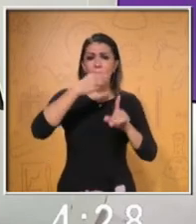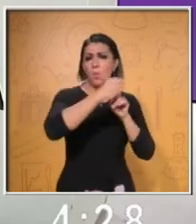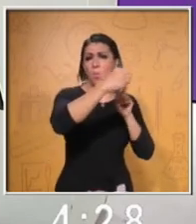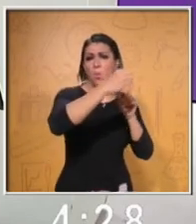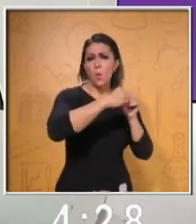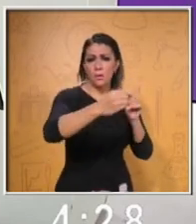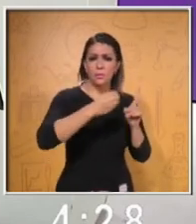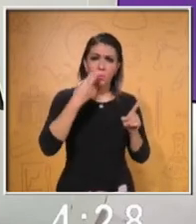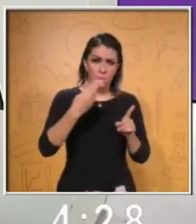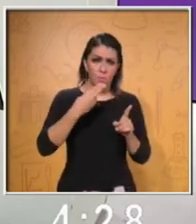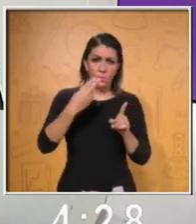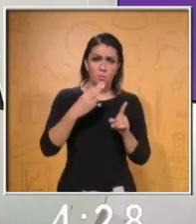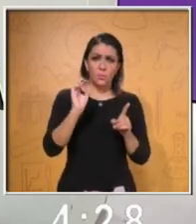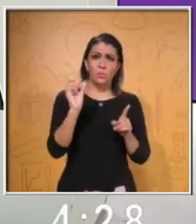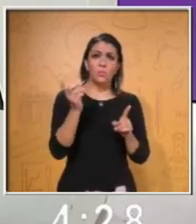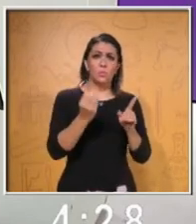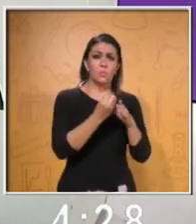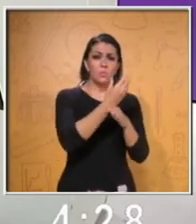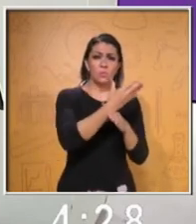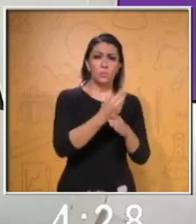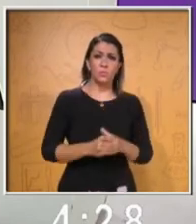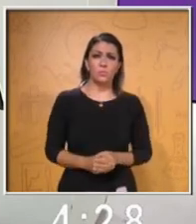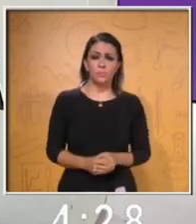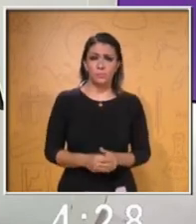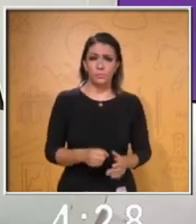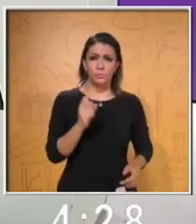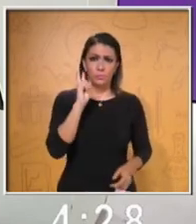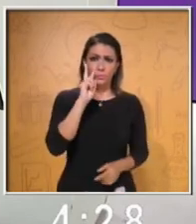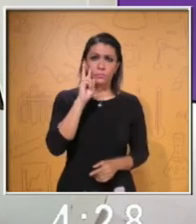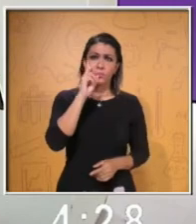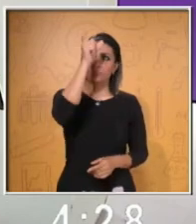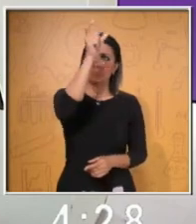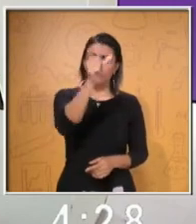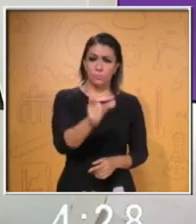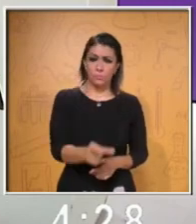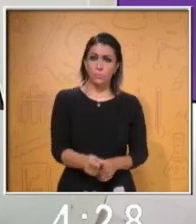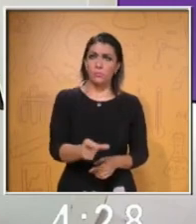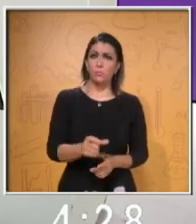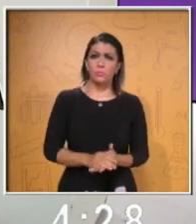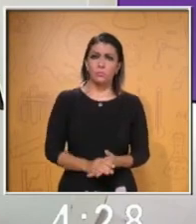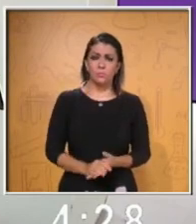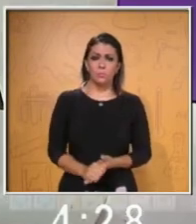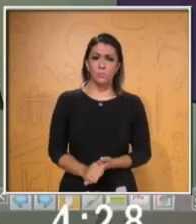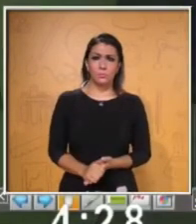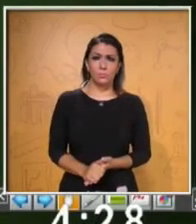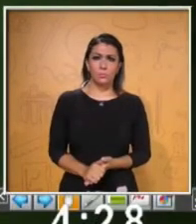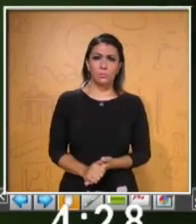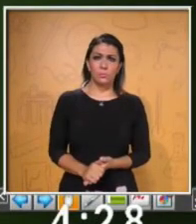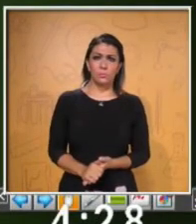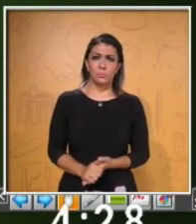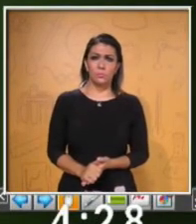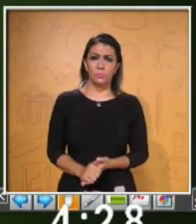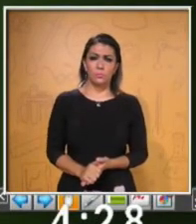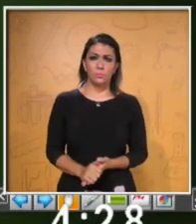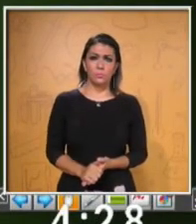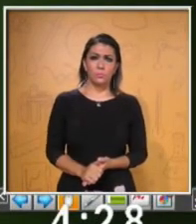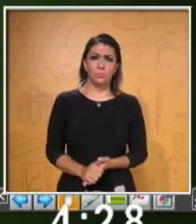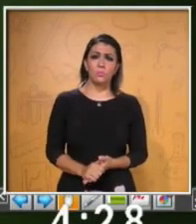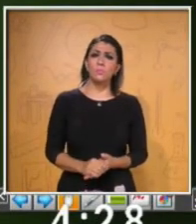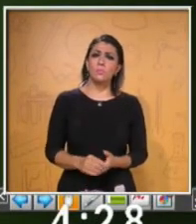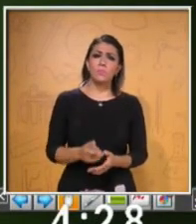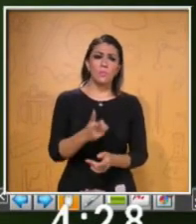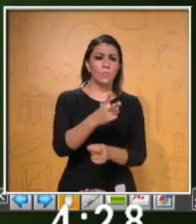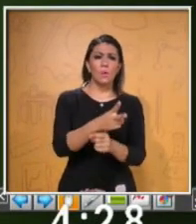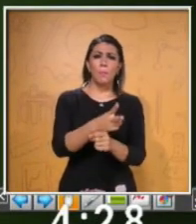información. Prestamos atención en la primera columna. Dice... Invite the audience to ask questions. Para